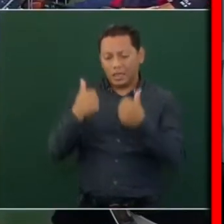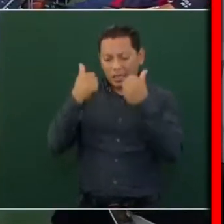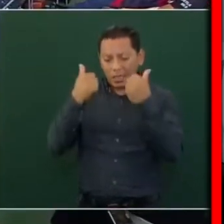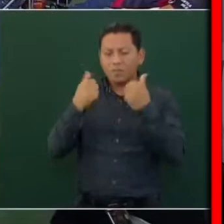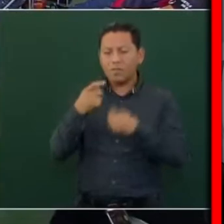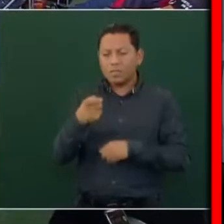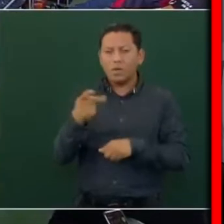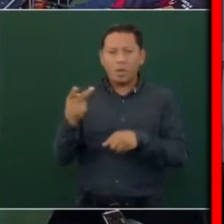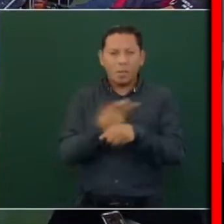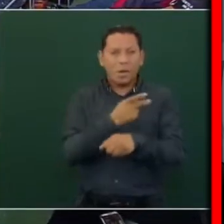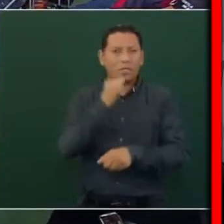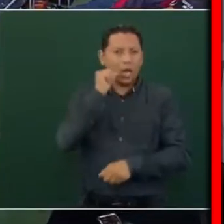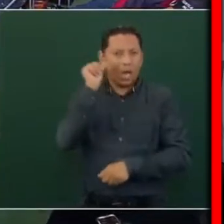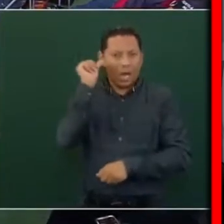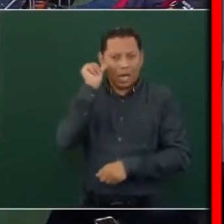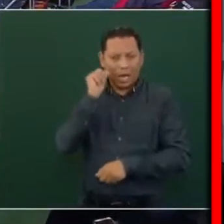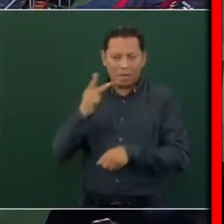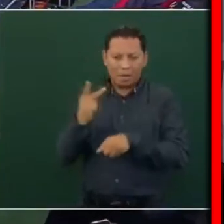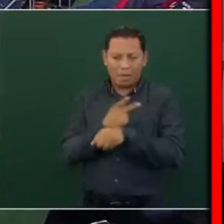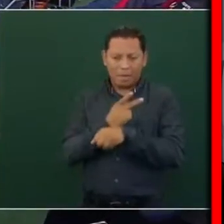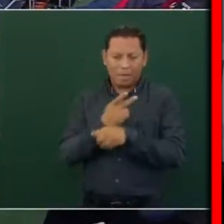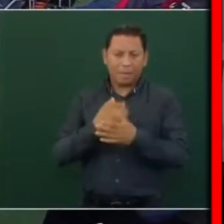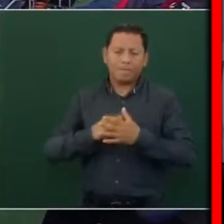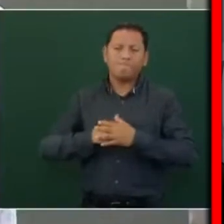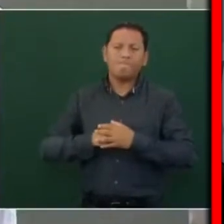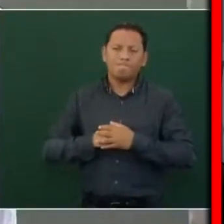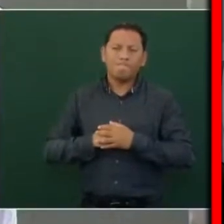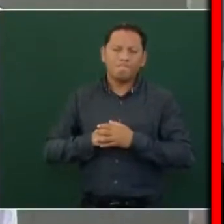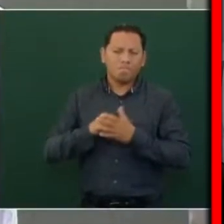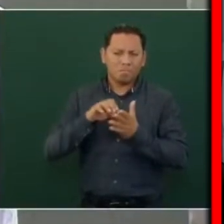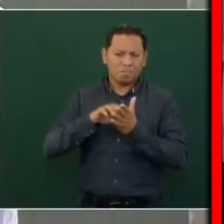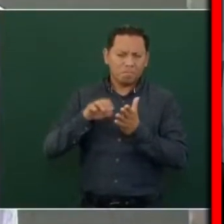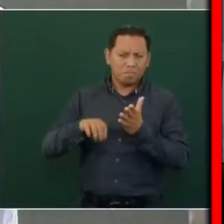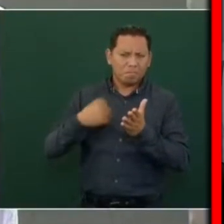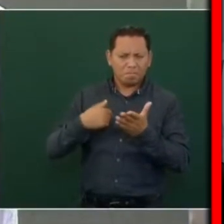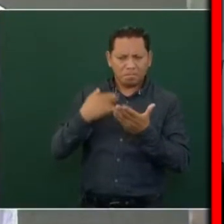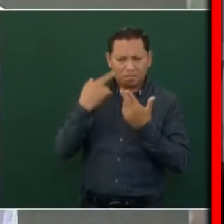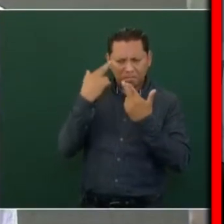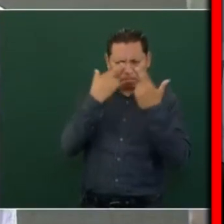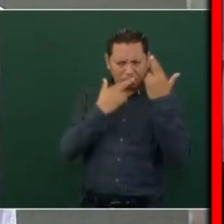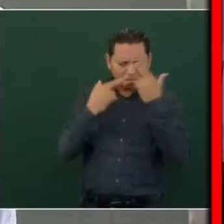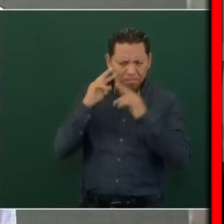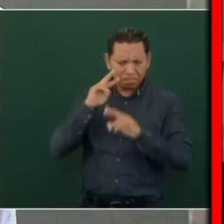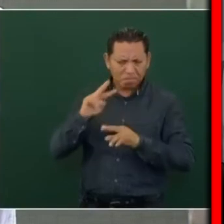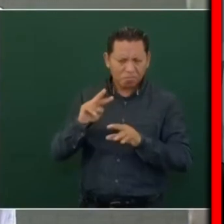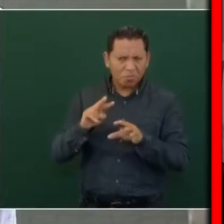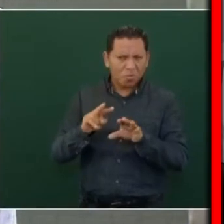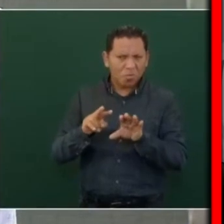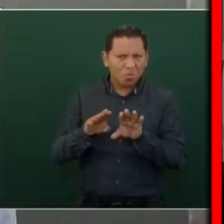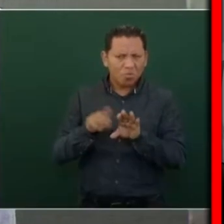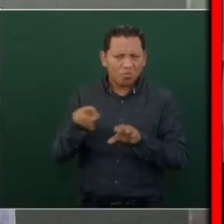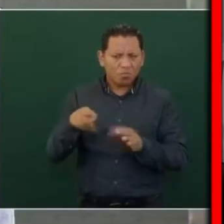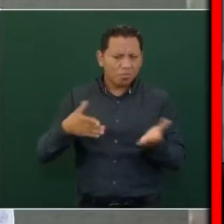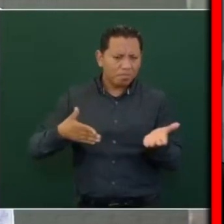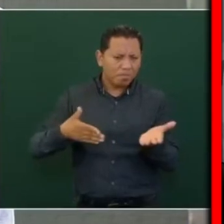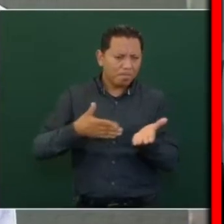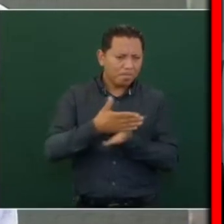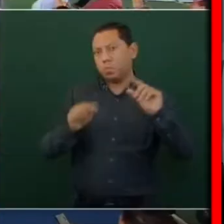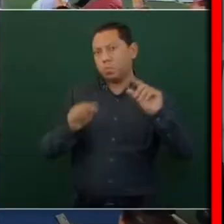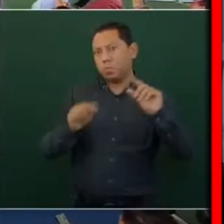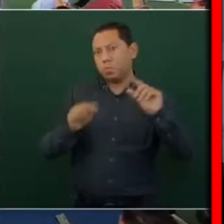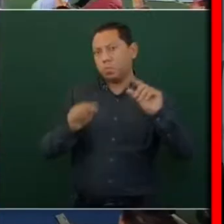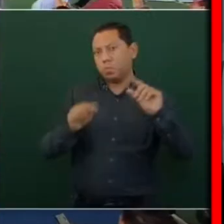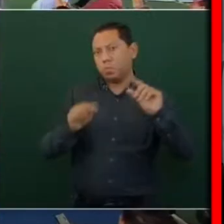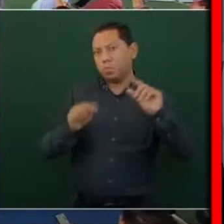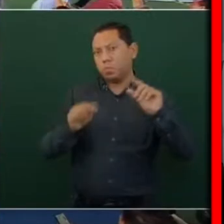día de hoy el presidente López Obrador al respecto de lo que pasó el día de ayer con el Poder Judicial.